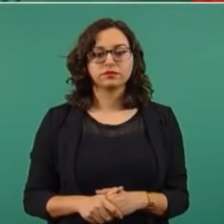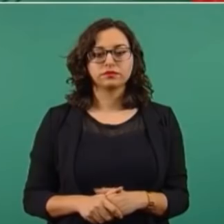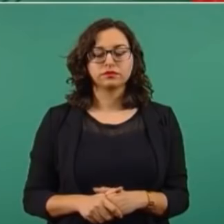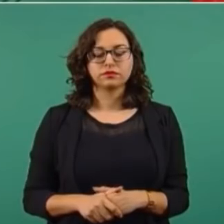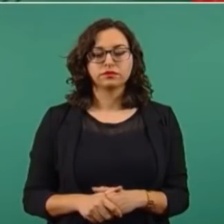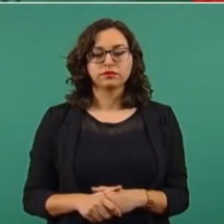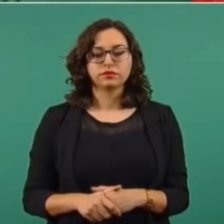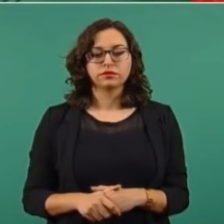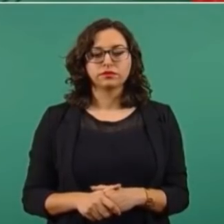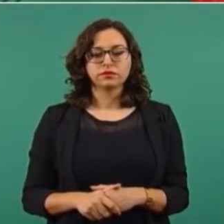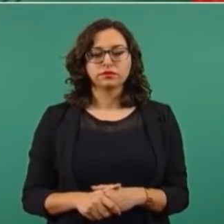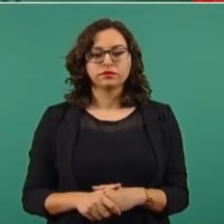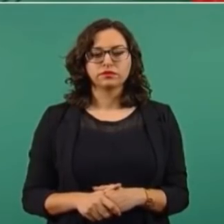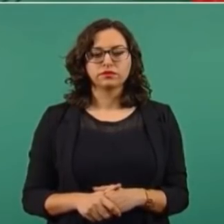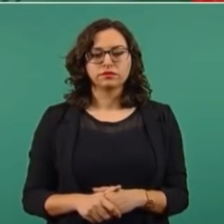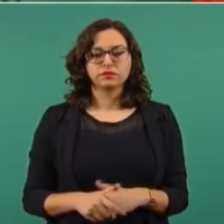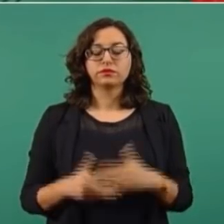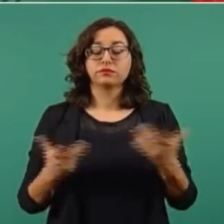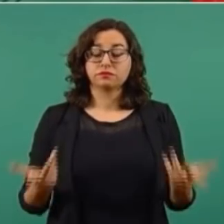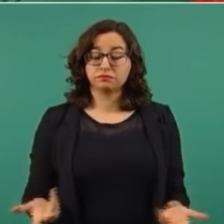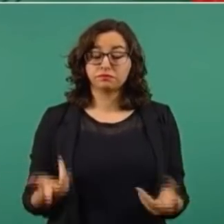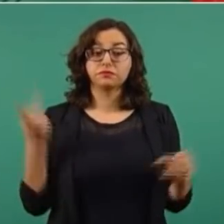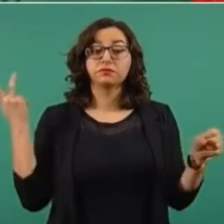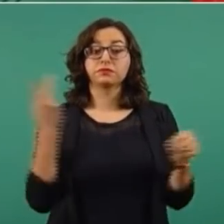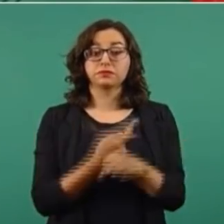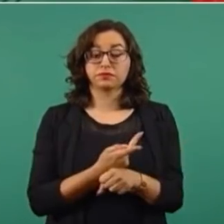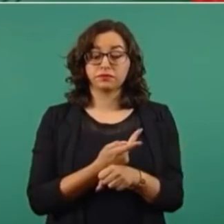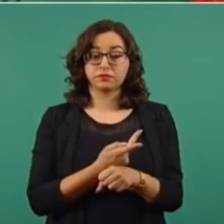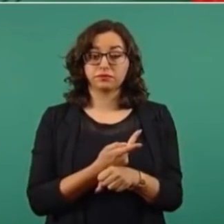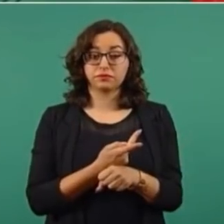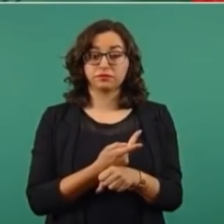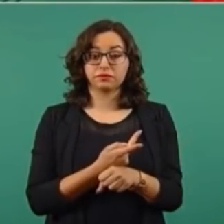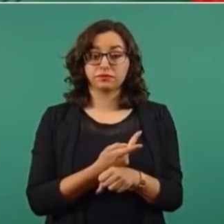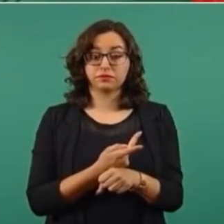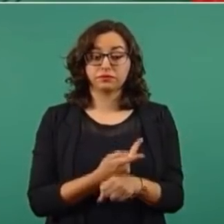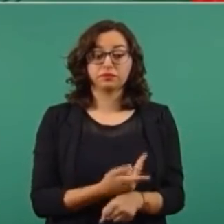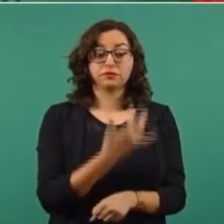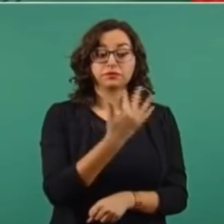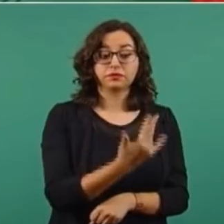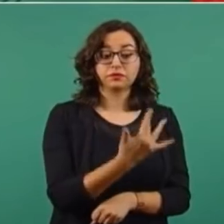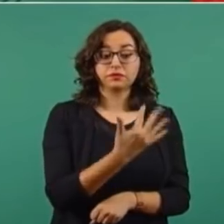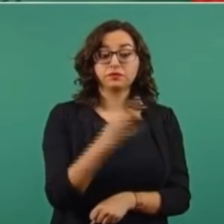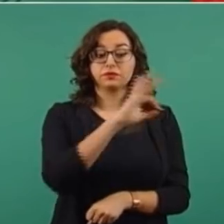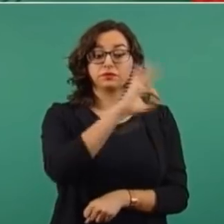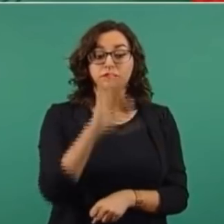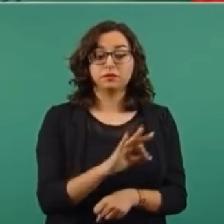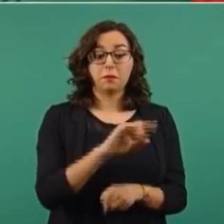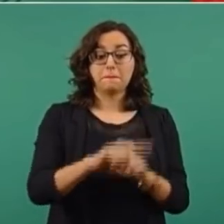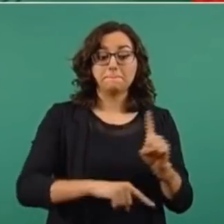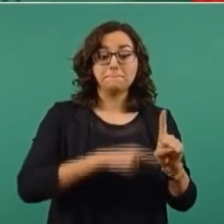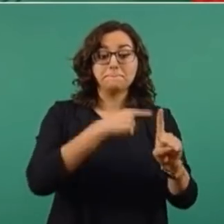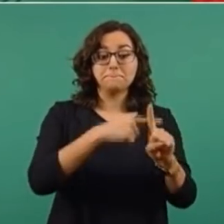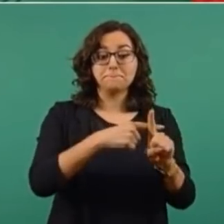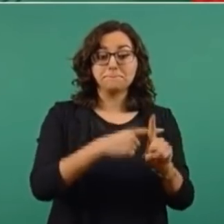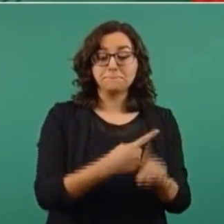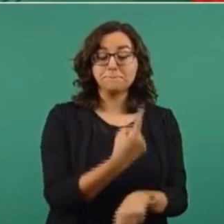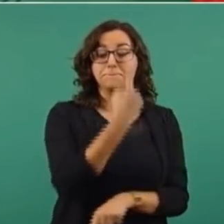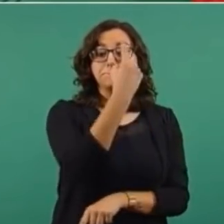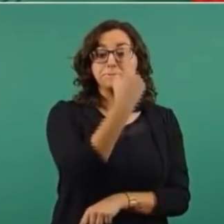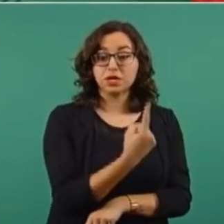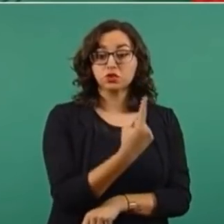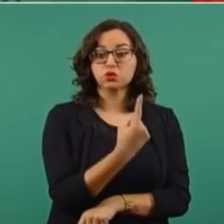con mayoría simple, la mitad más uno, que la tenemos